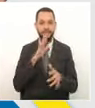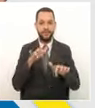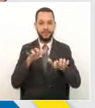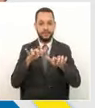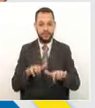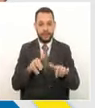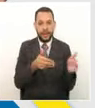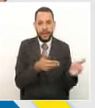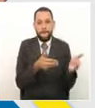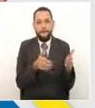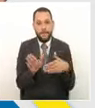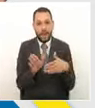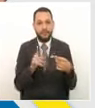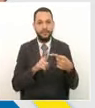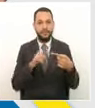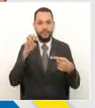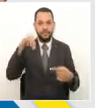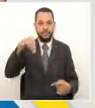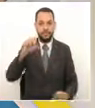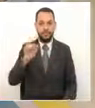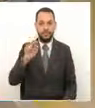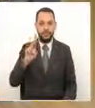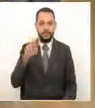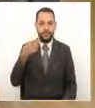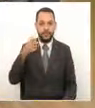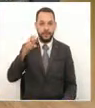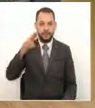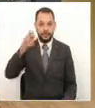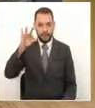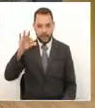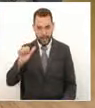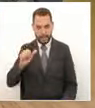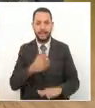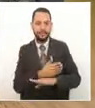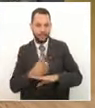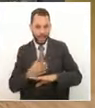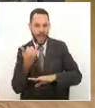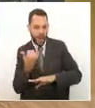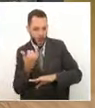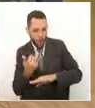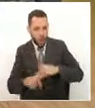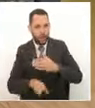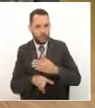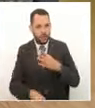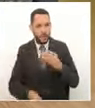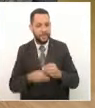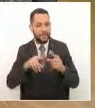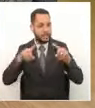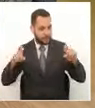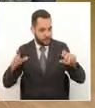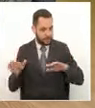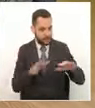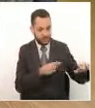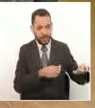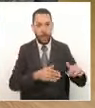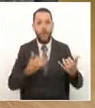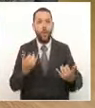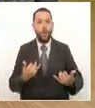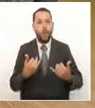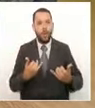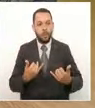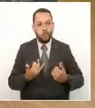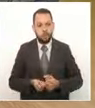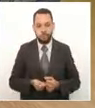de Planeación, la doctora Margarita Alzate, quien nos acompañará en el segundo y último bloque de este programa. Vamos entonces con la